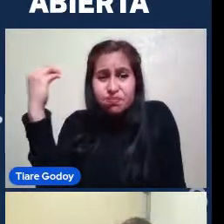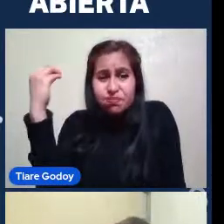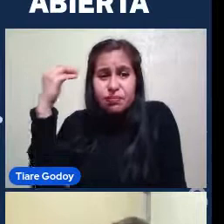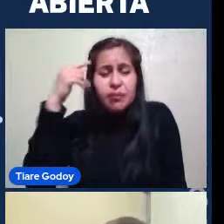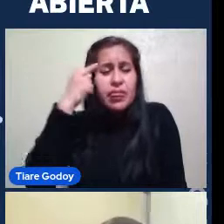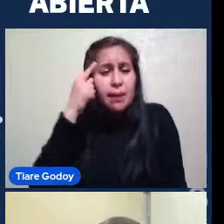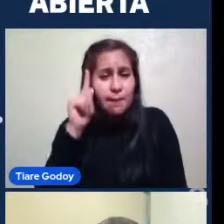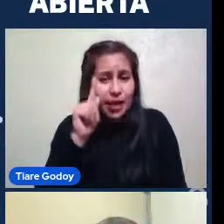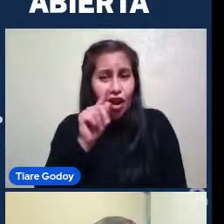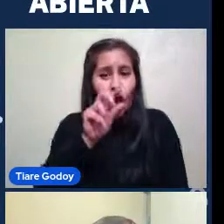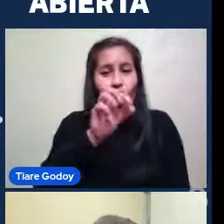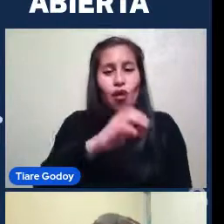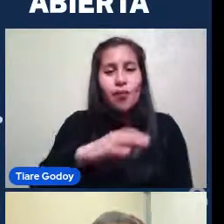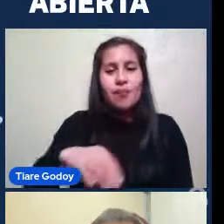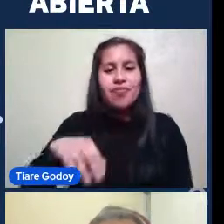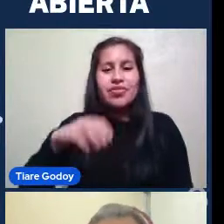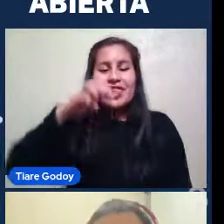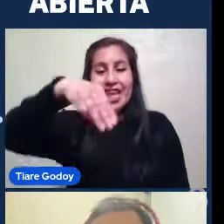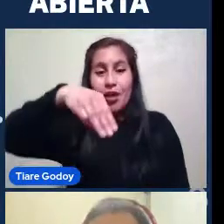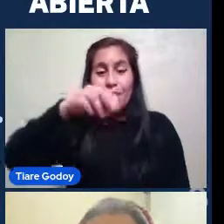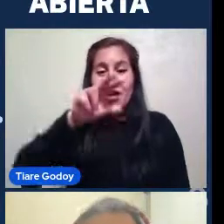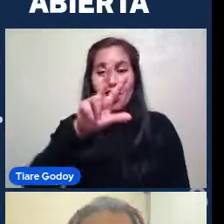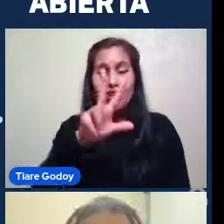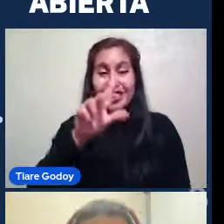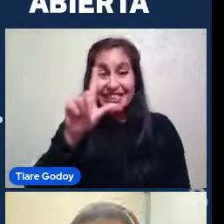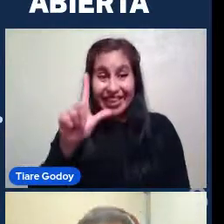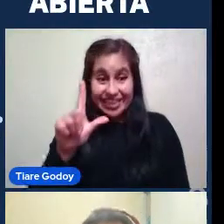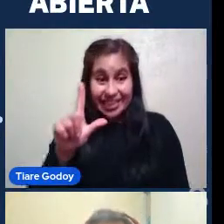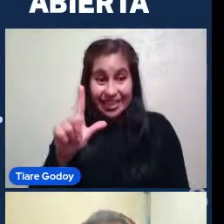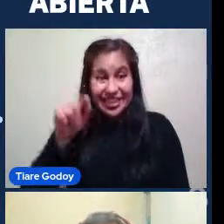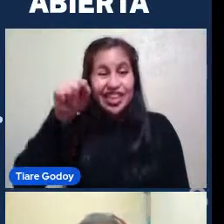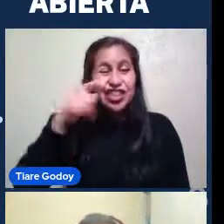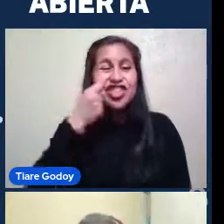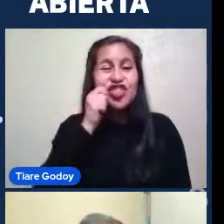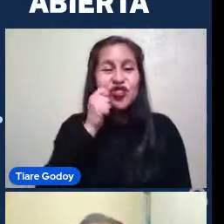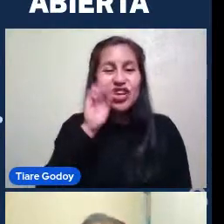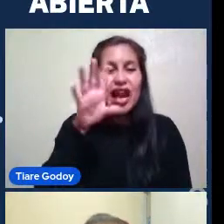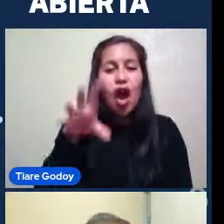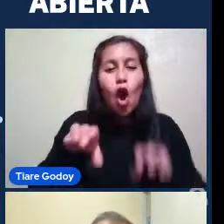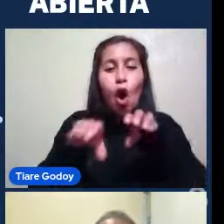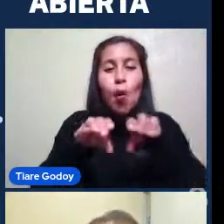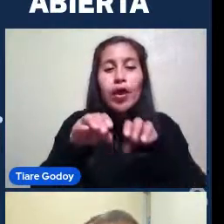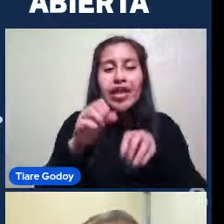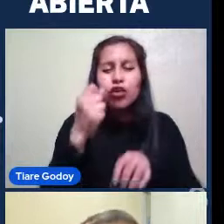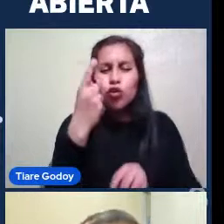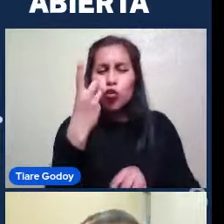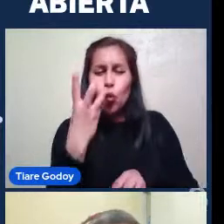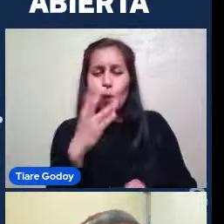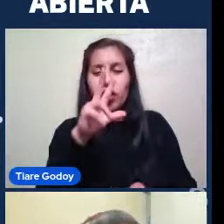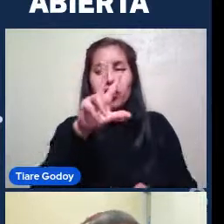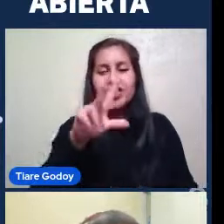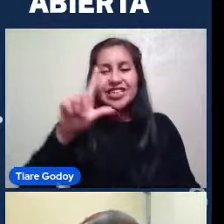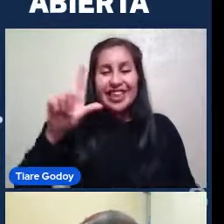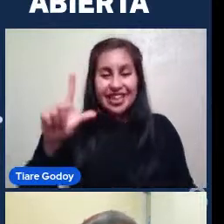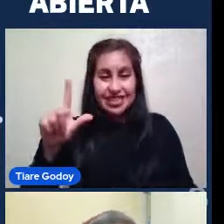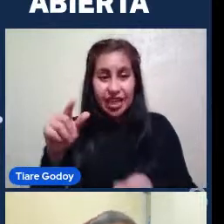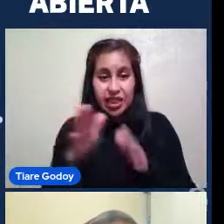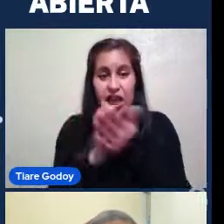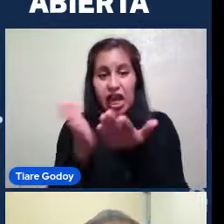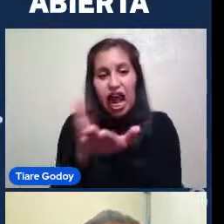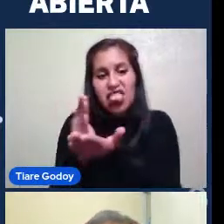Es el objeto Número 87 De ese catálogo Y IC 1101 Es el objeto 1101 Del catálogo IC